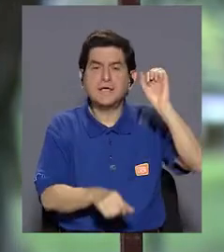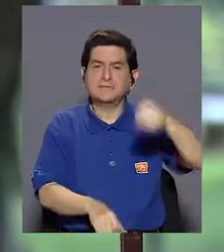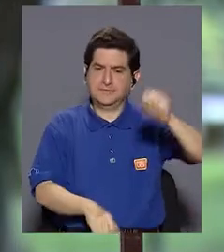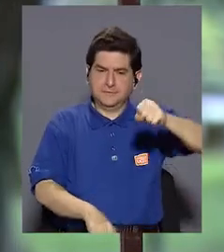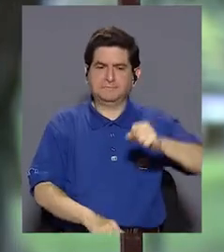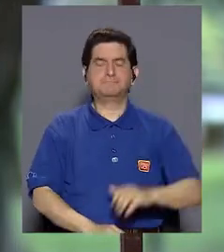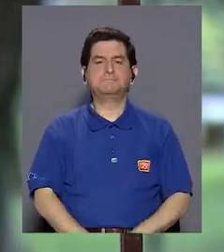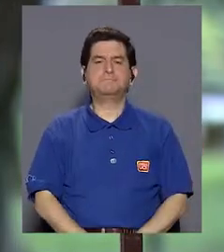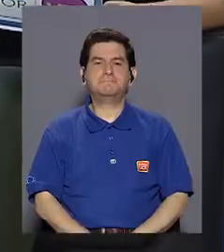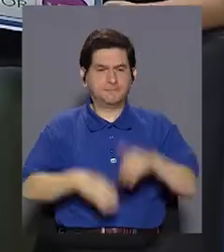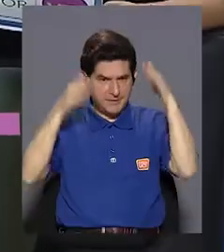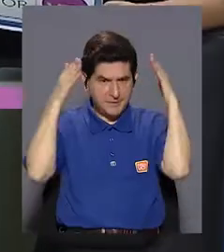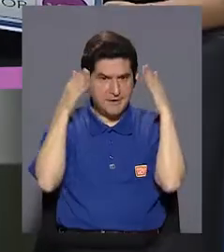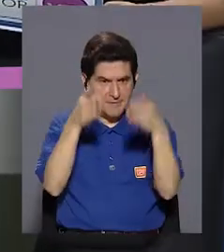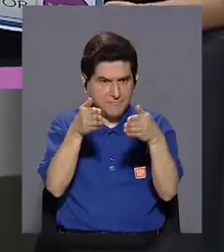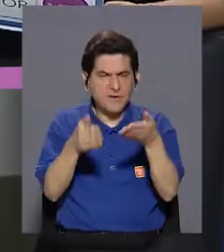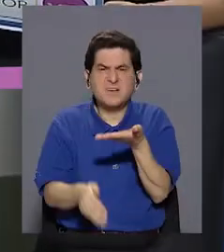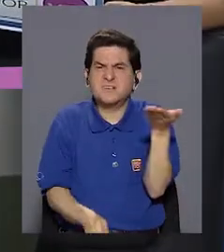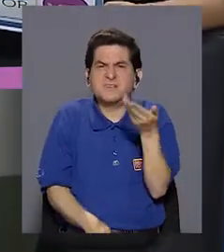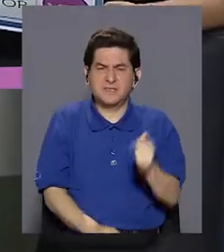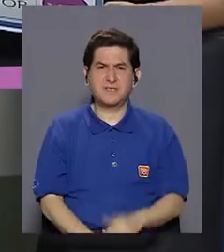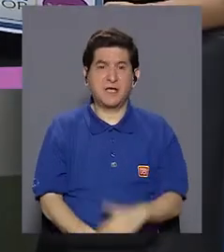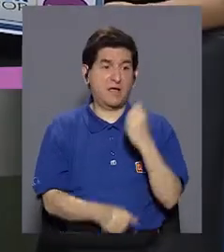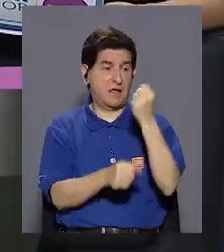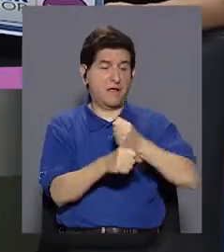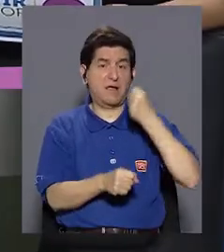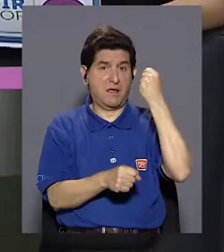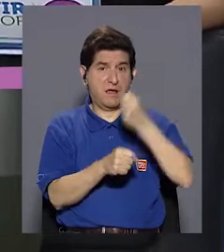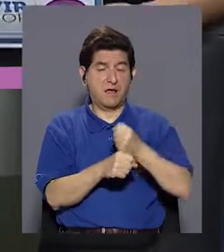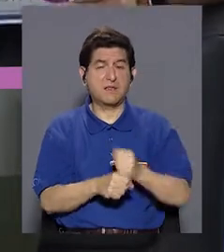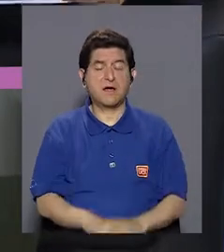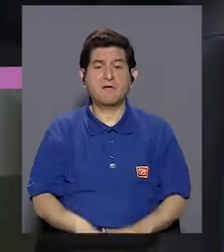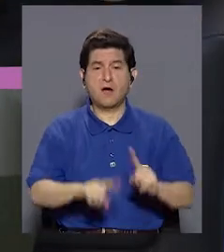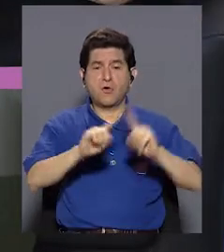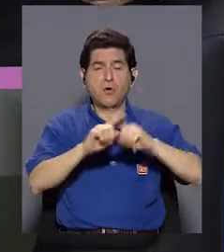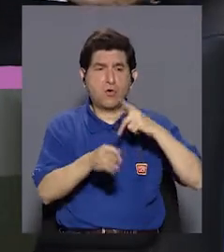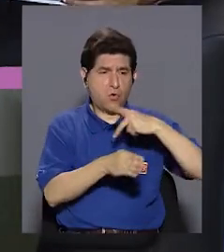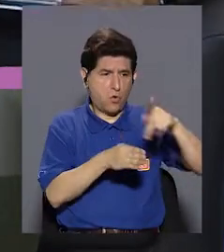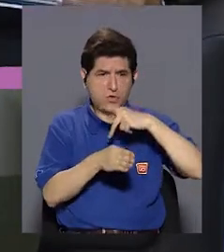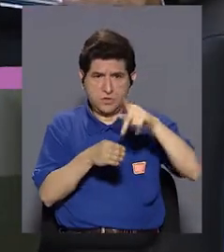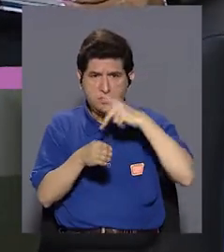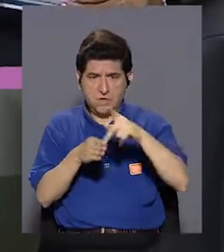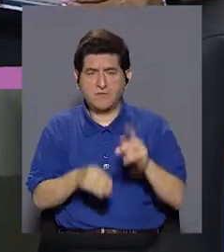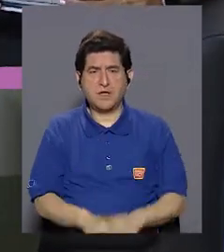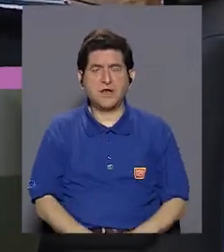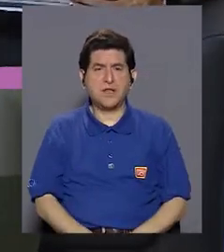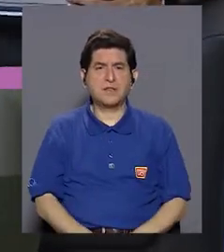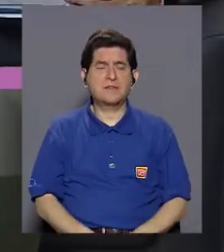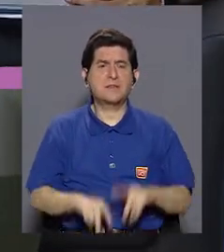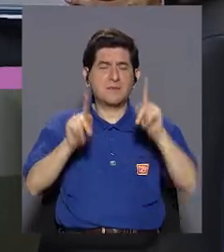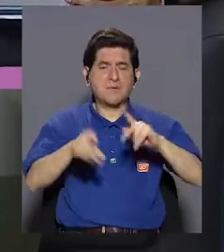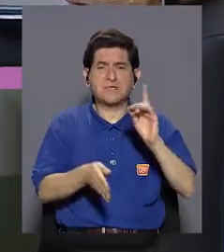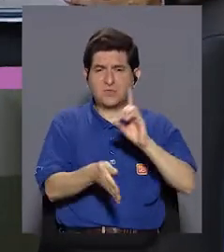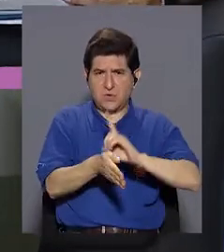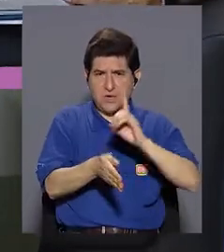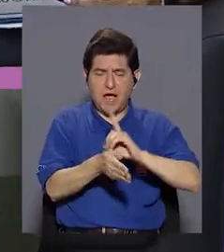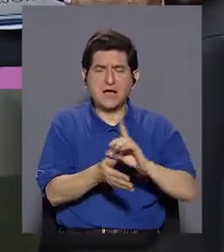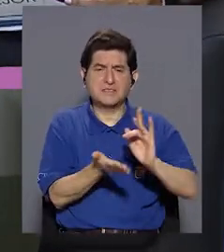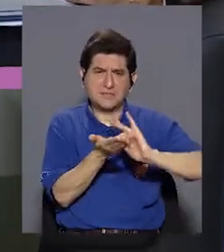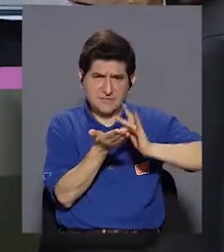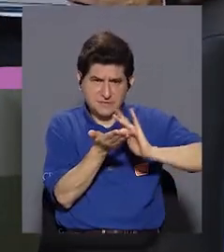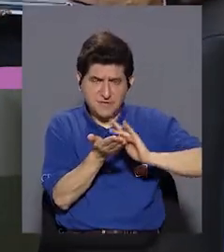agrícolas. Pues nos enfocamos básicamente en trabajar de manera interdisciplinaria con personas de medicina, farmacia,